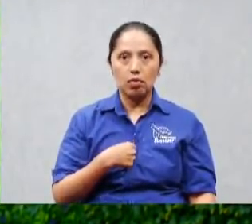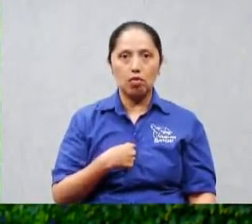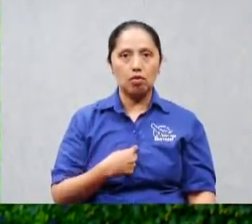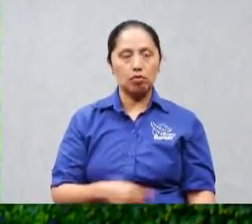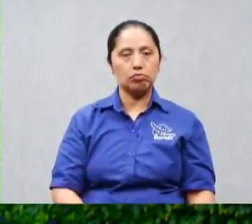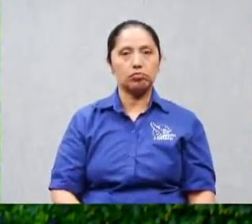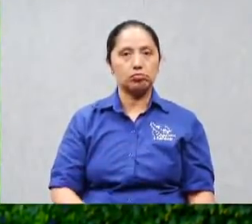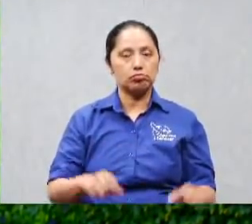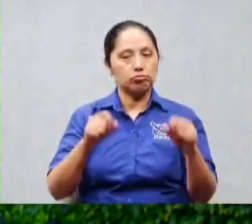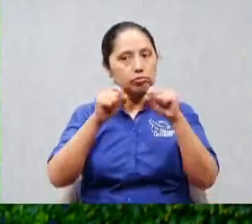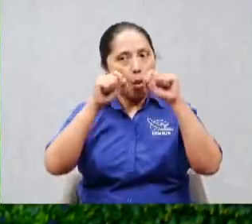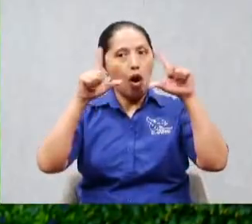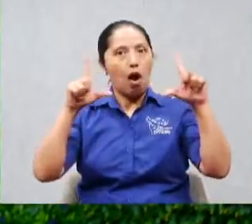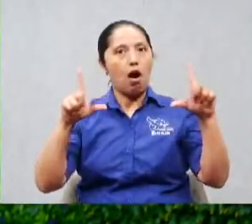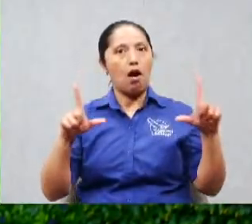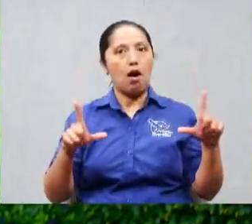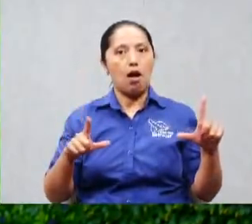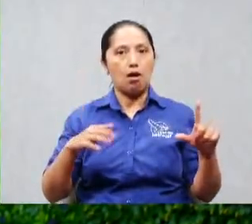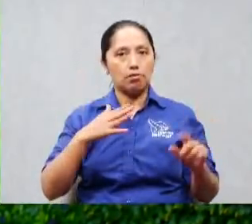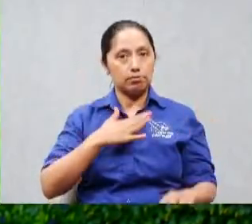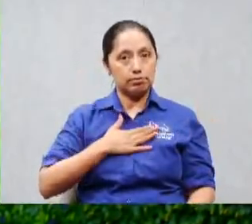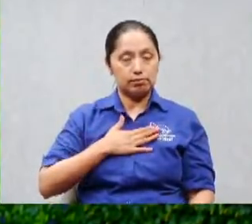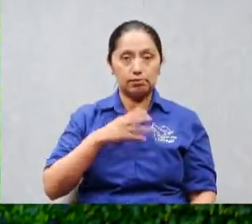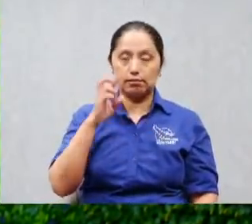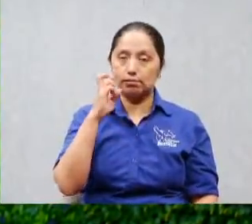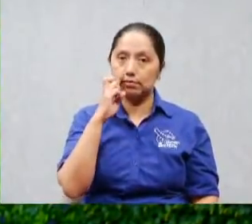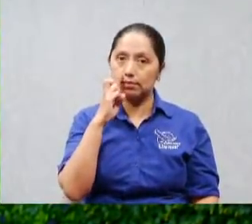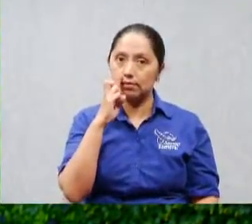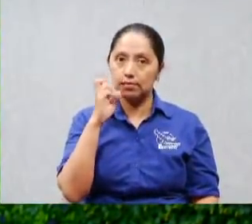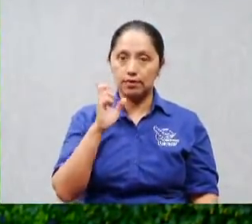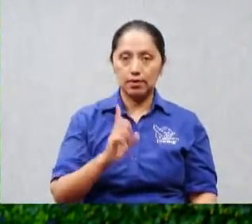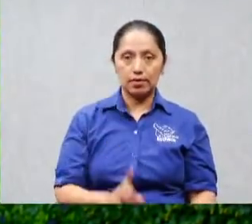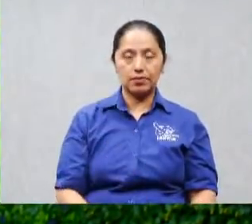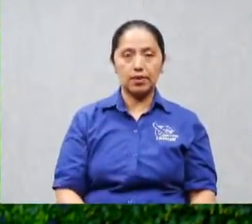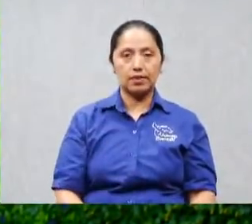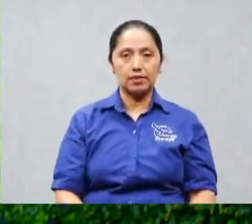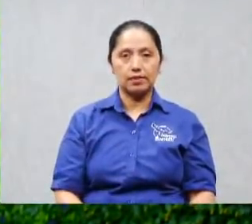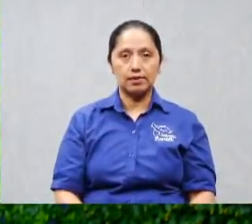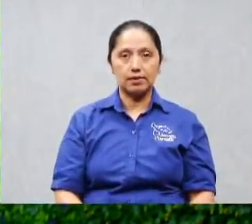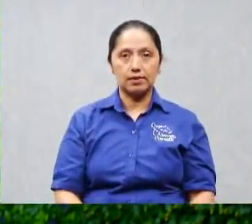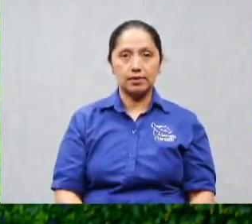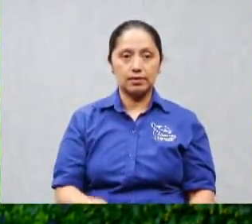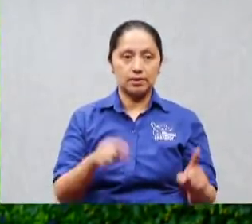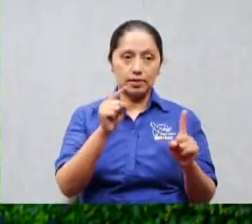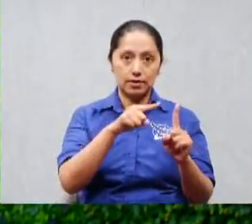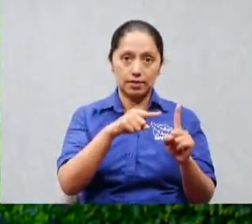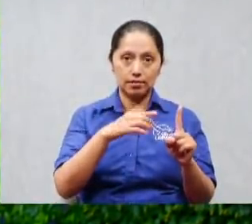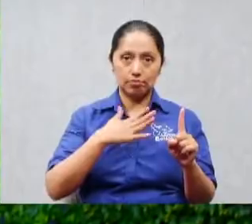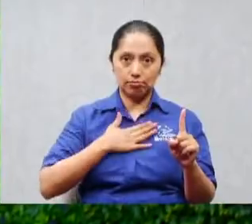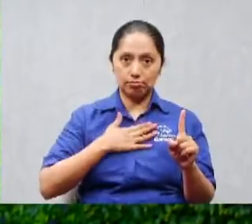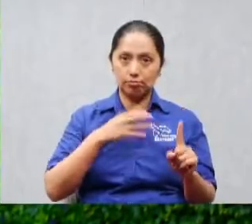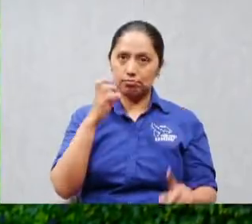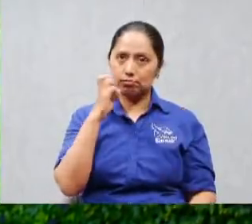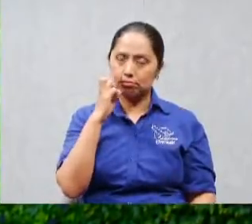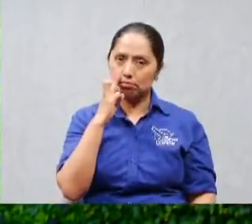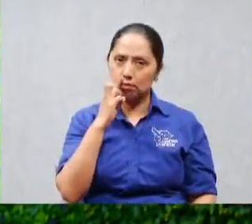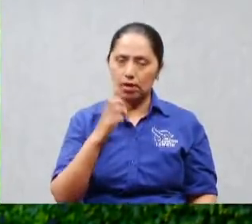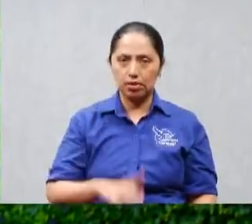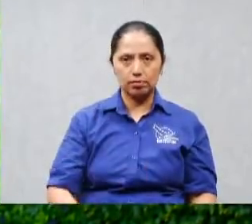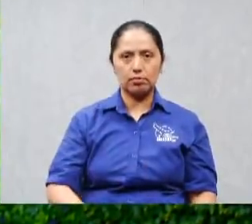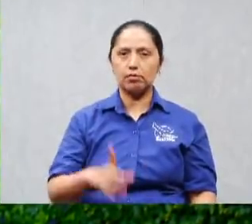porque imagino que todos admiramos a nuestros papás y él era él era un hombre